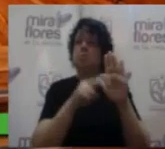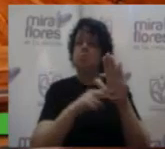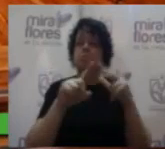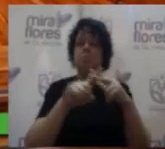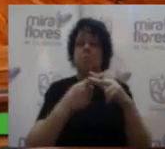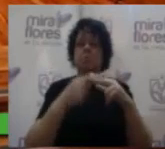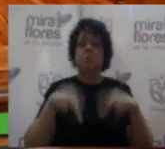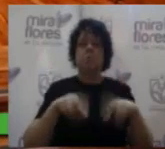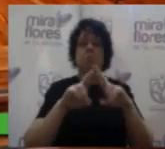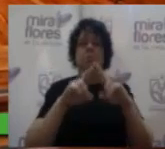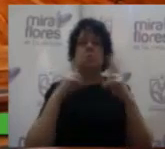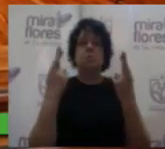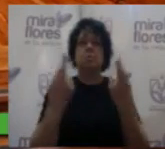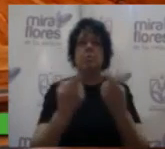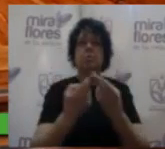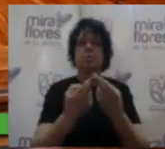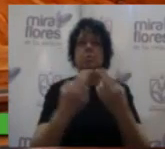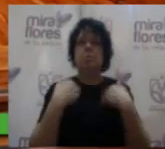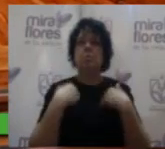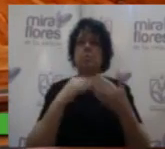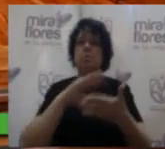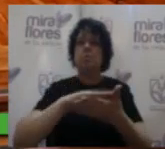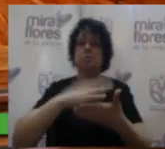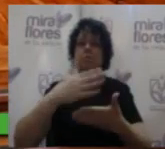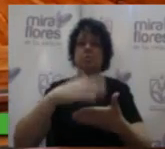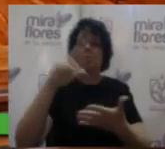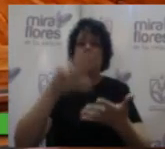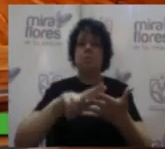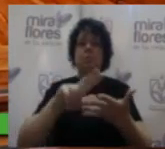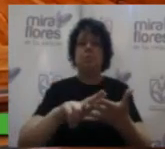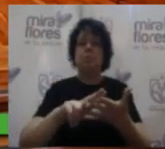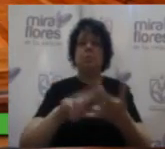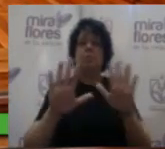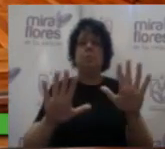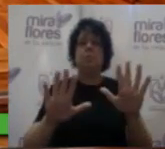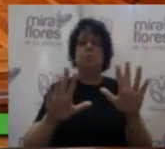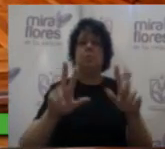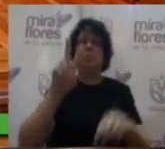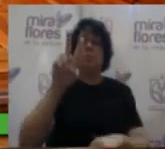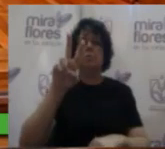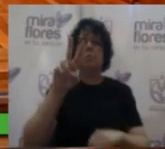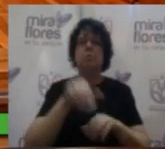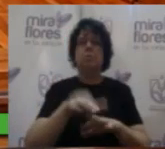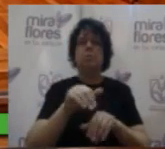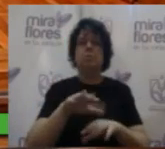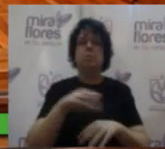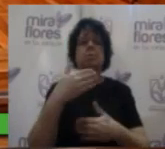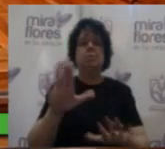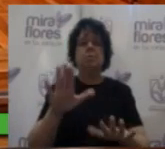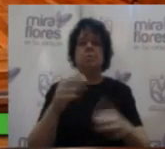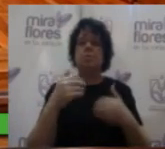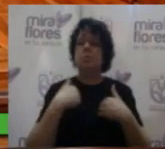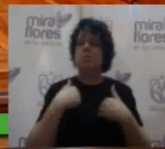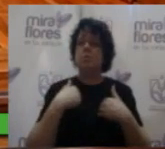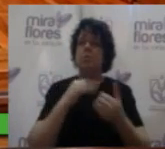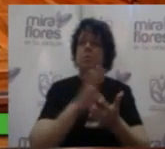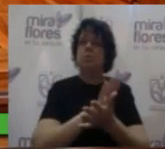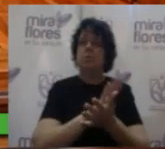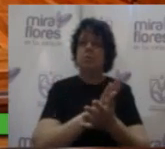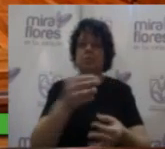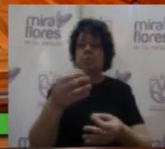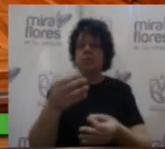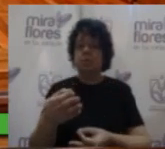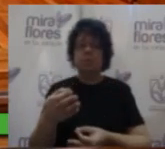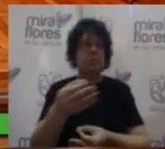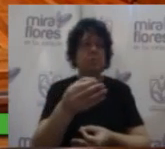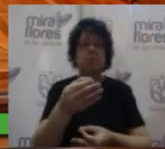tenemos un acta de fecha 12 de julio que está en poder de todos los miembros del Consejo No sé si alguien